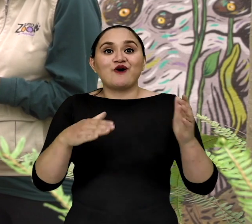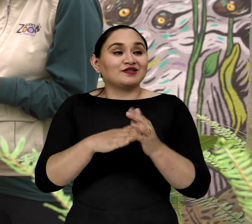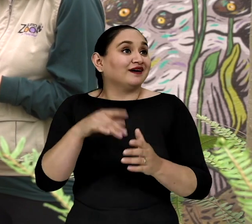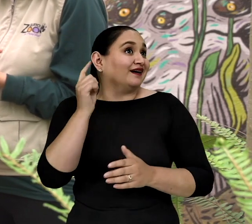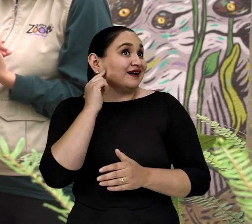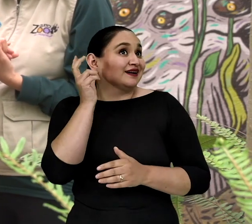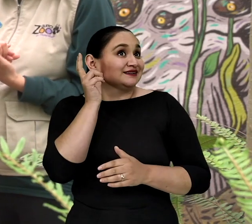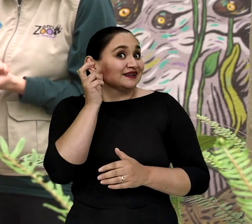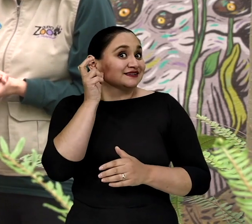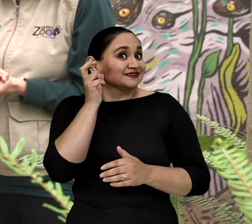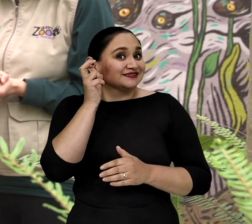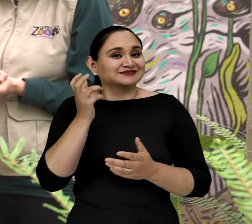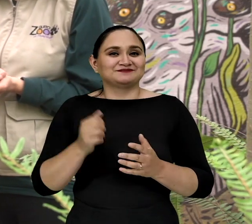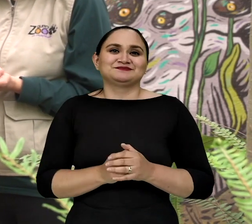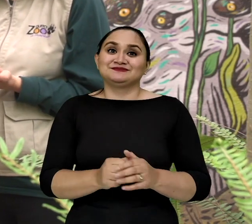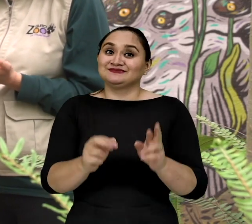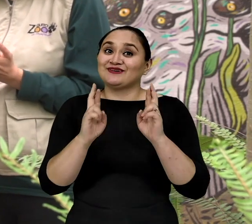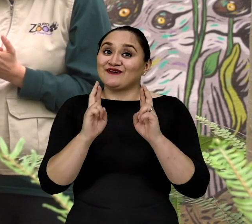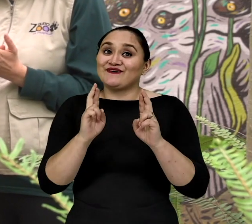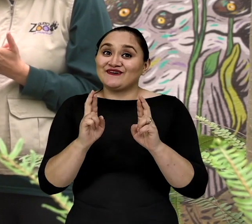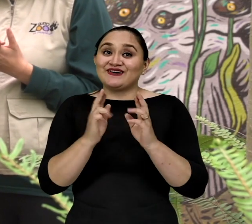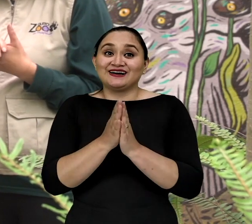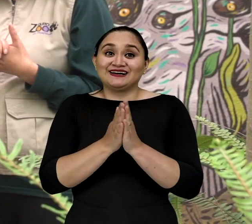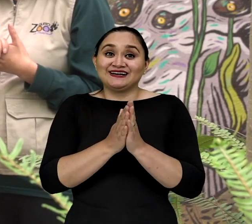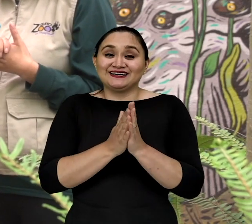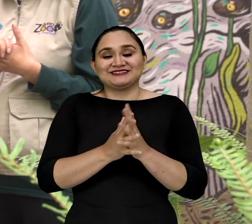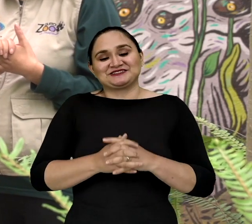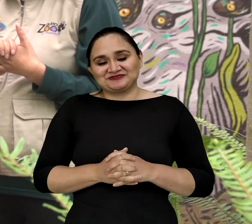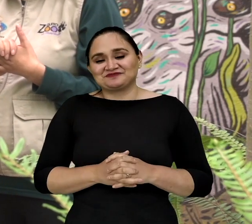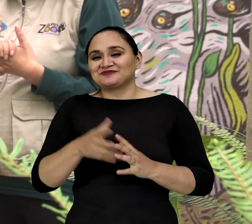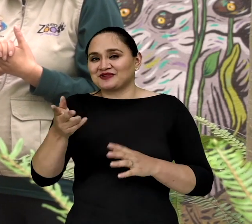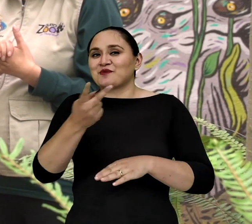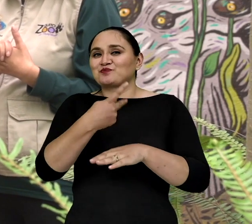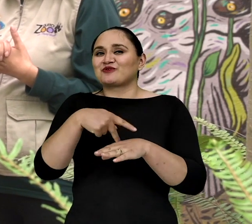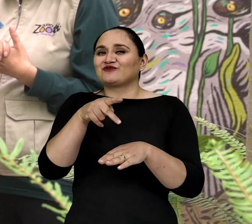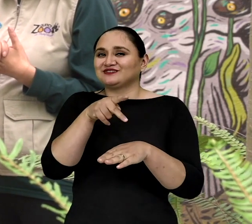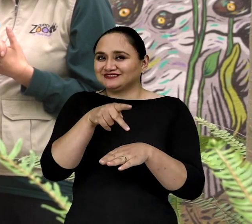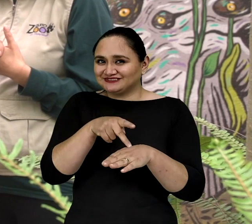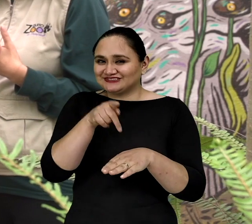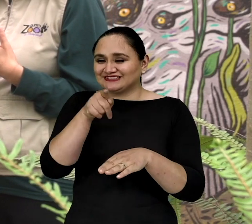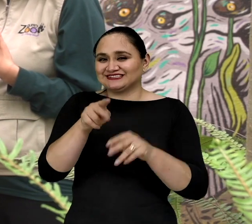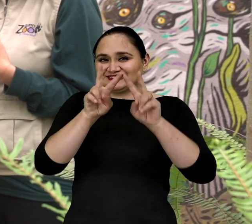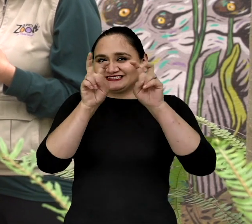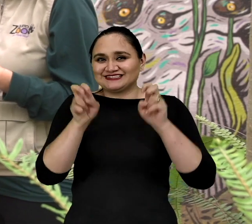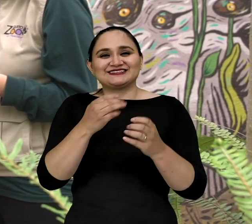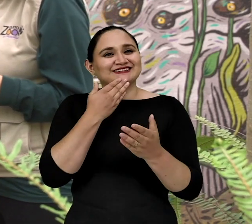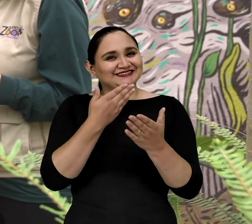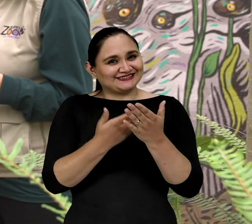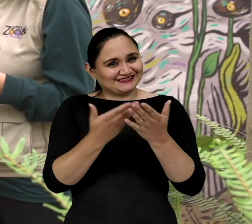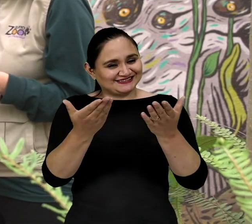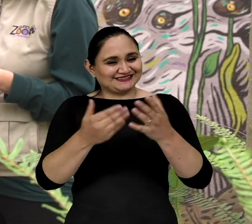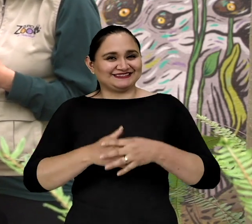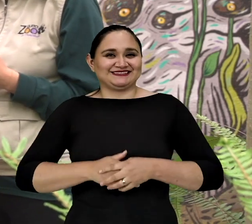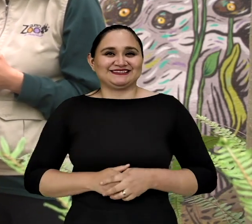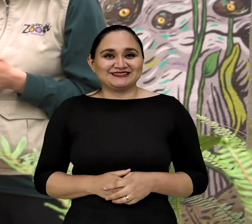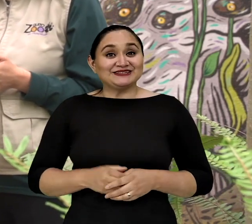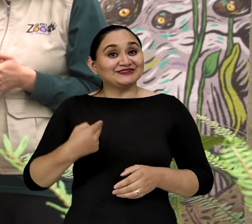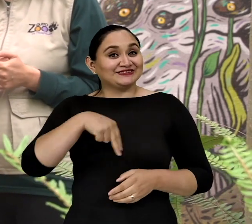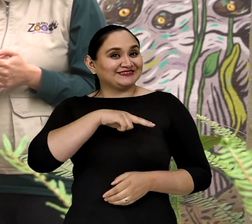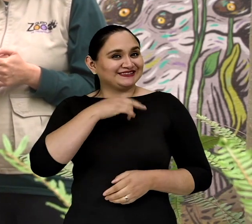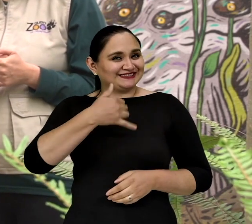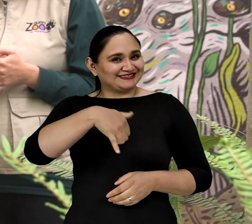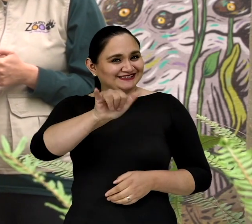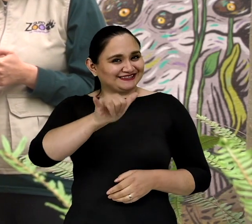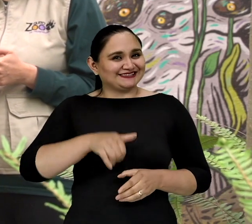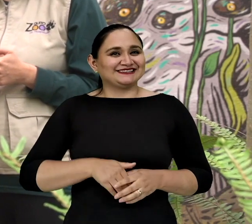escuchar cantar ¡Qué bien que eso suceda! Palabras sabias de Gaby, especialista en este tema Muchísimas gracias Gracias a ti ¡Ay,